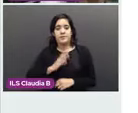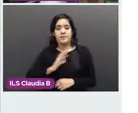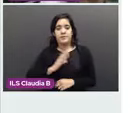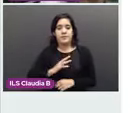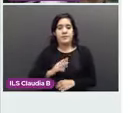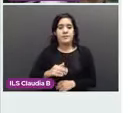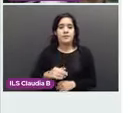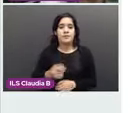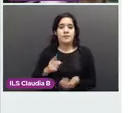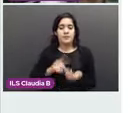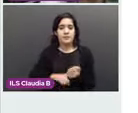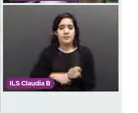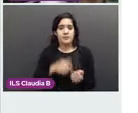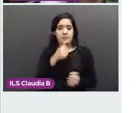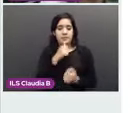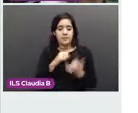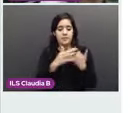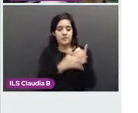cérvix.